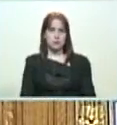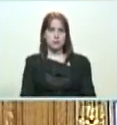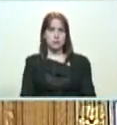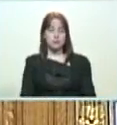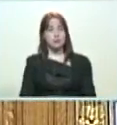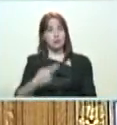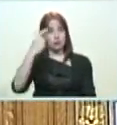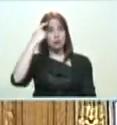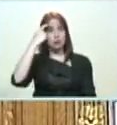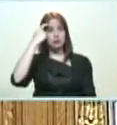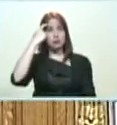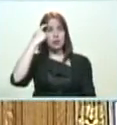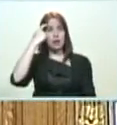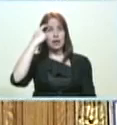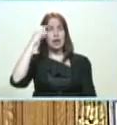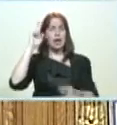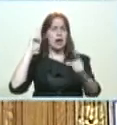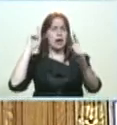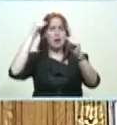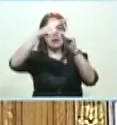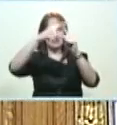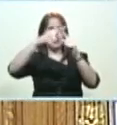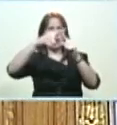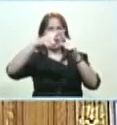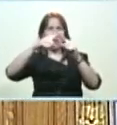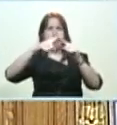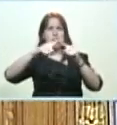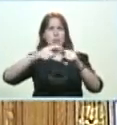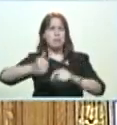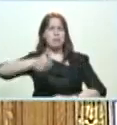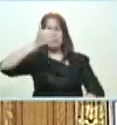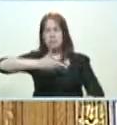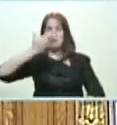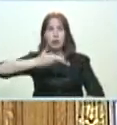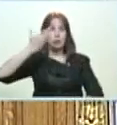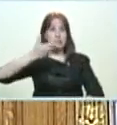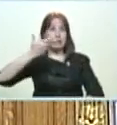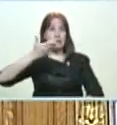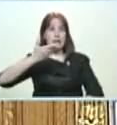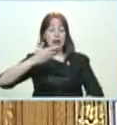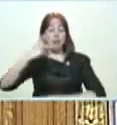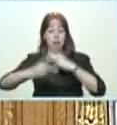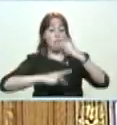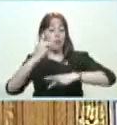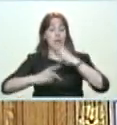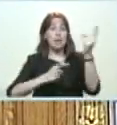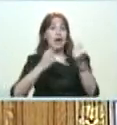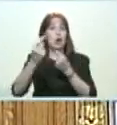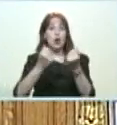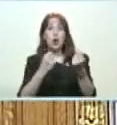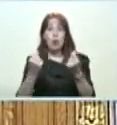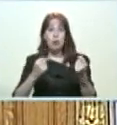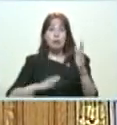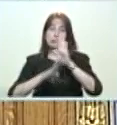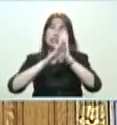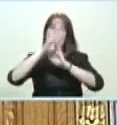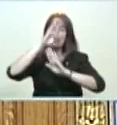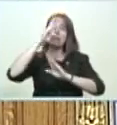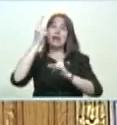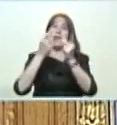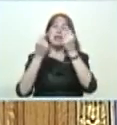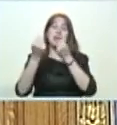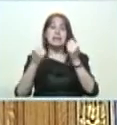Y sé que en el gran reto que tenemos, el más grande, el más grande es lograr la prosperidad económica, la independencia